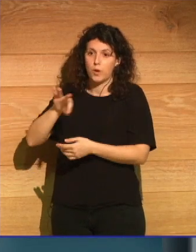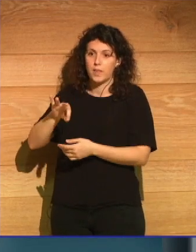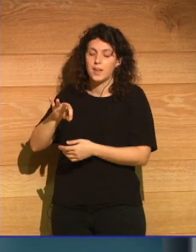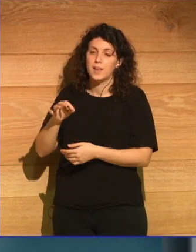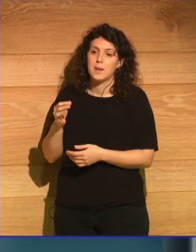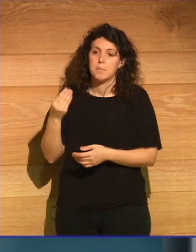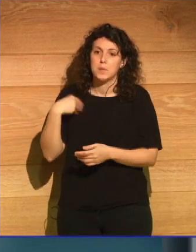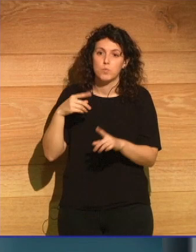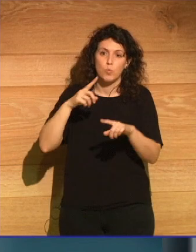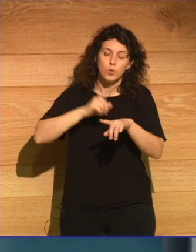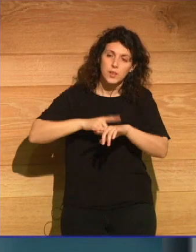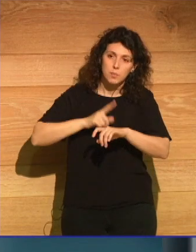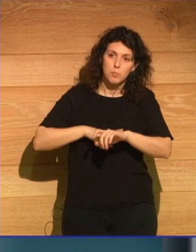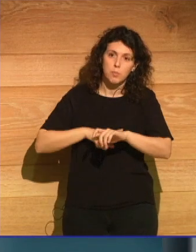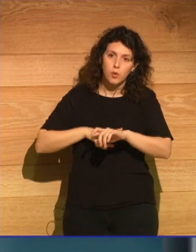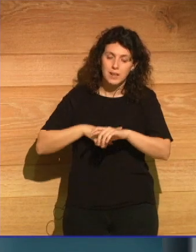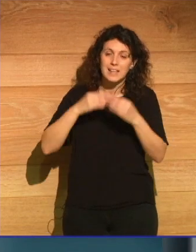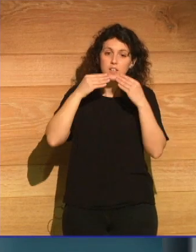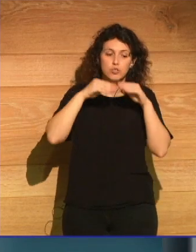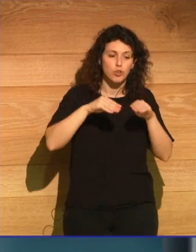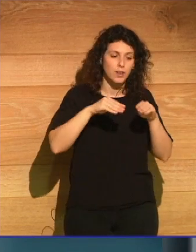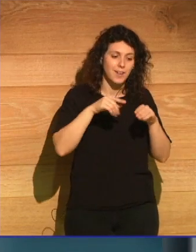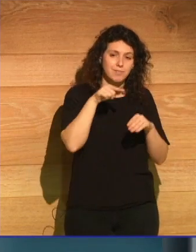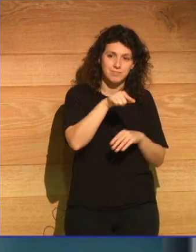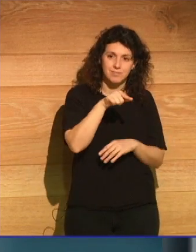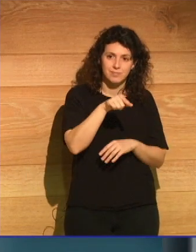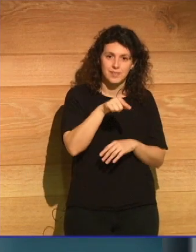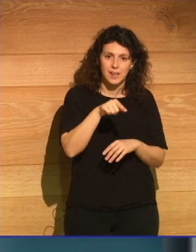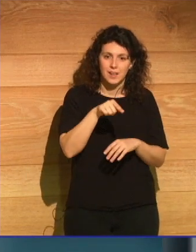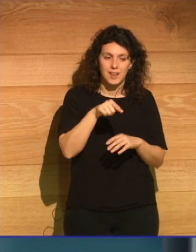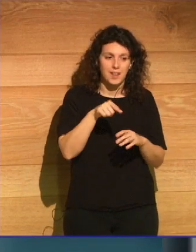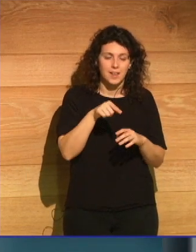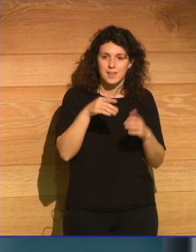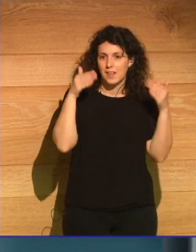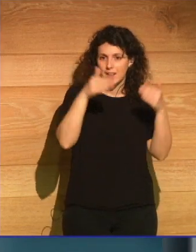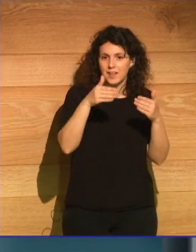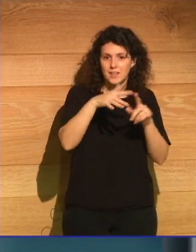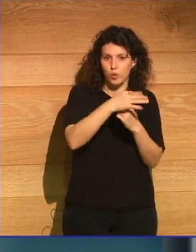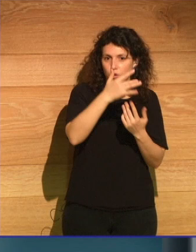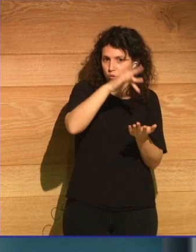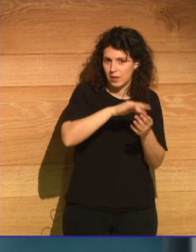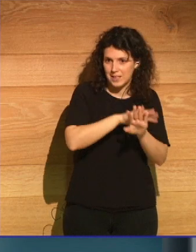mientras que la historia se limita a lo que realmente ocurrió. ¿Tú estás de acuerdo con esto, David?